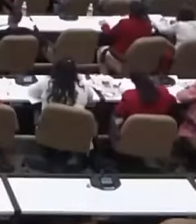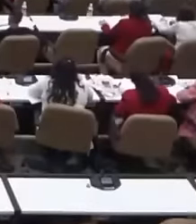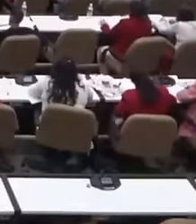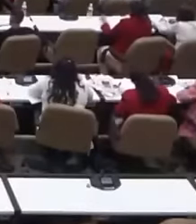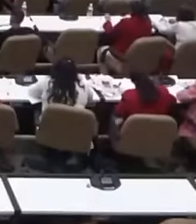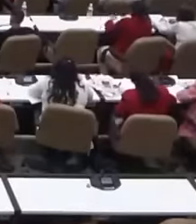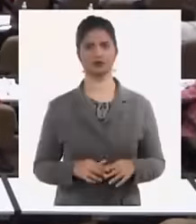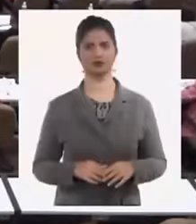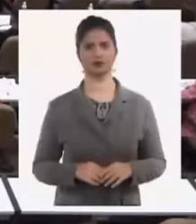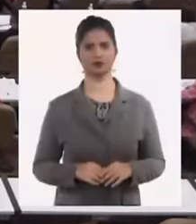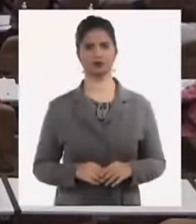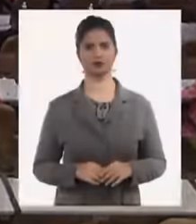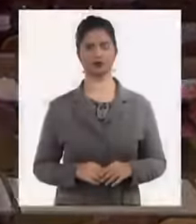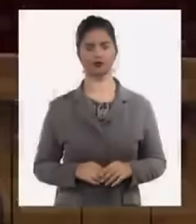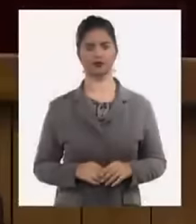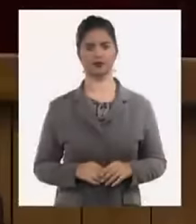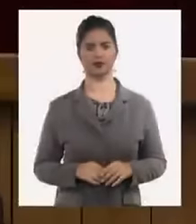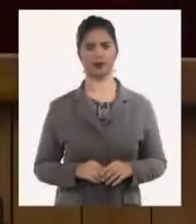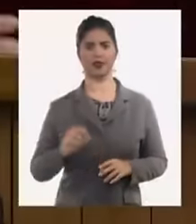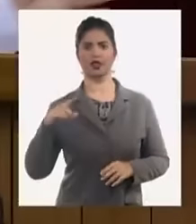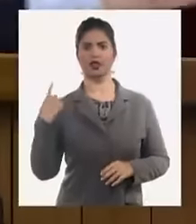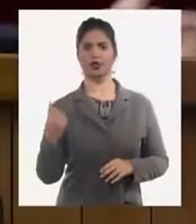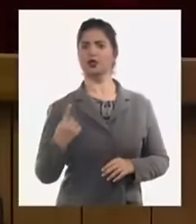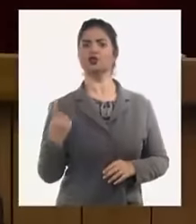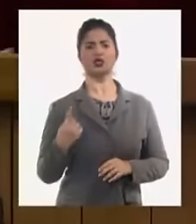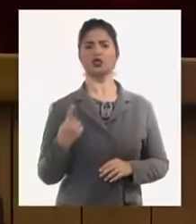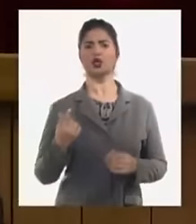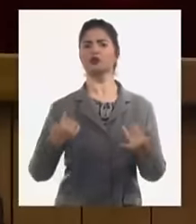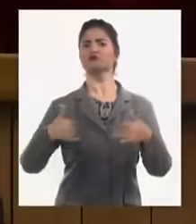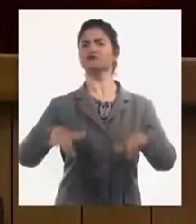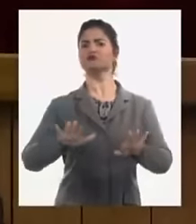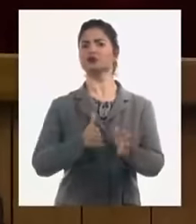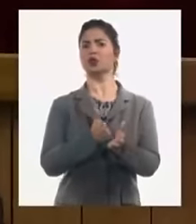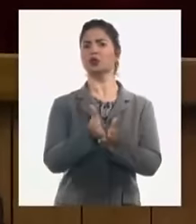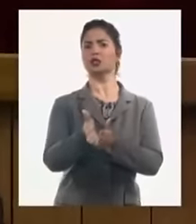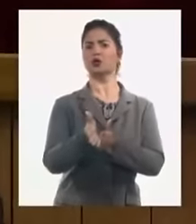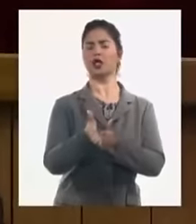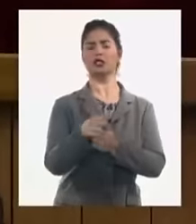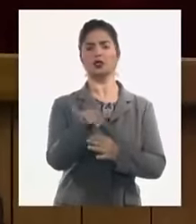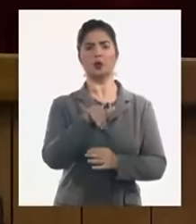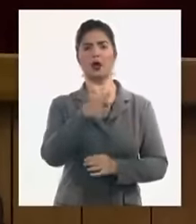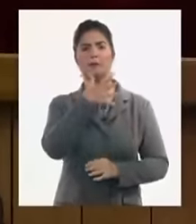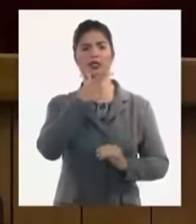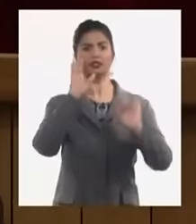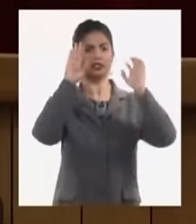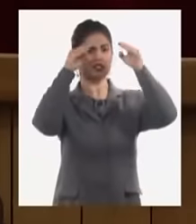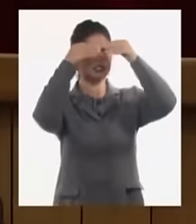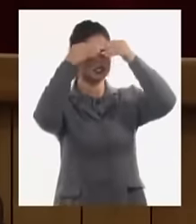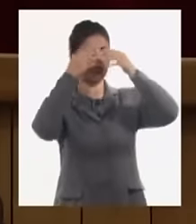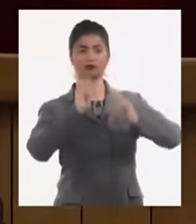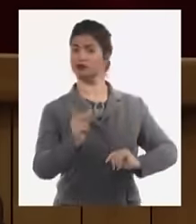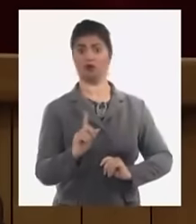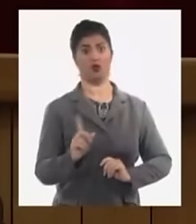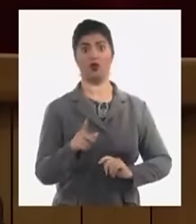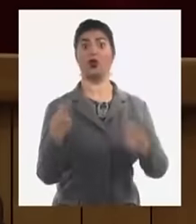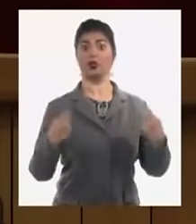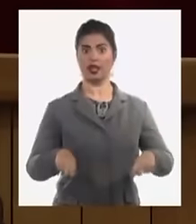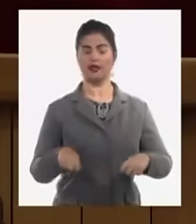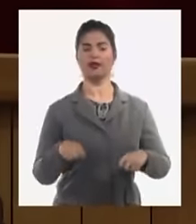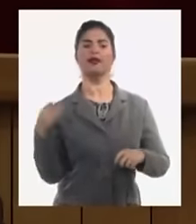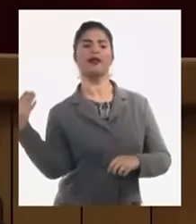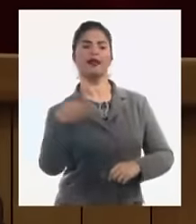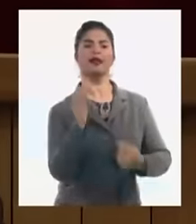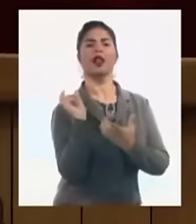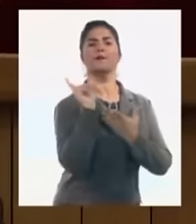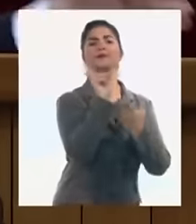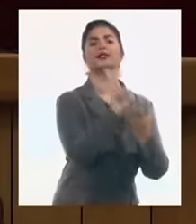pero nosotros no podemos seguir inerte ante ver que están vendiendo ahí esos precios no puede ser que solo la gestión de un gobierno que nos